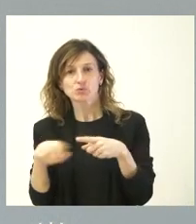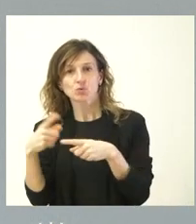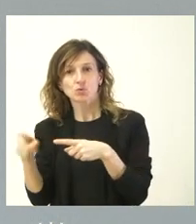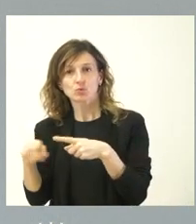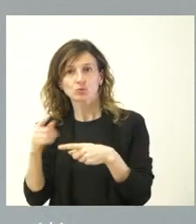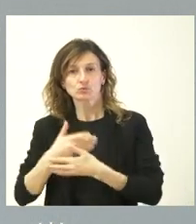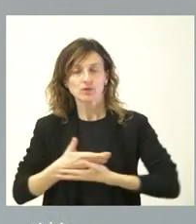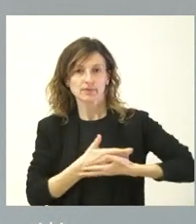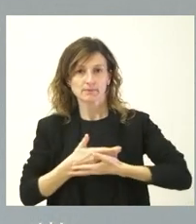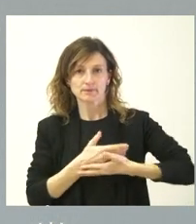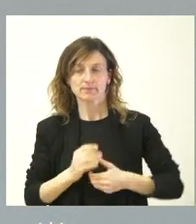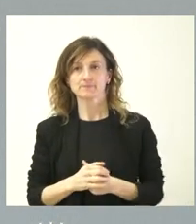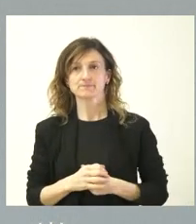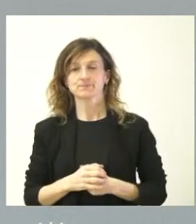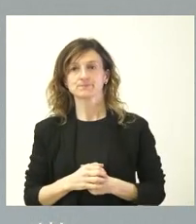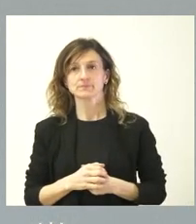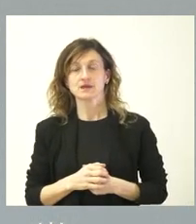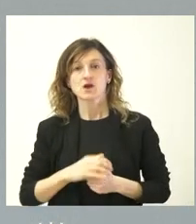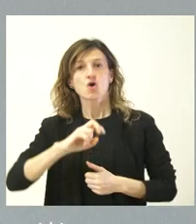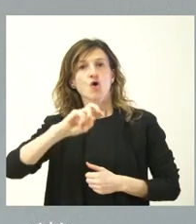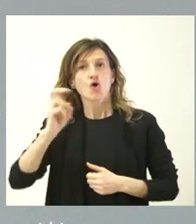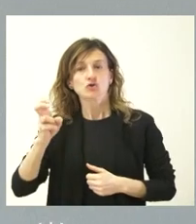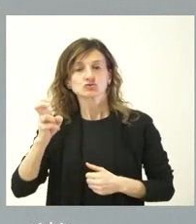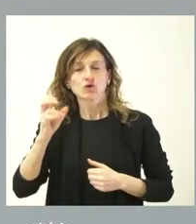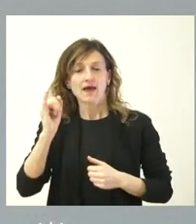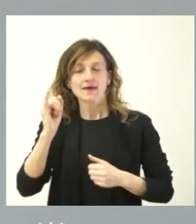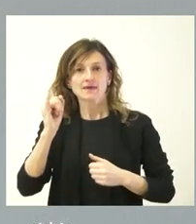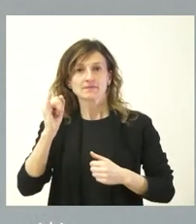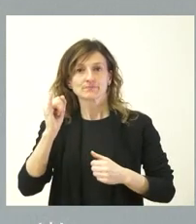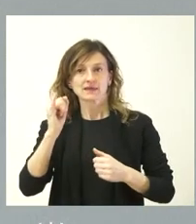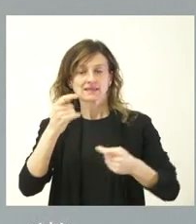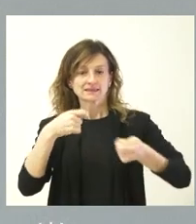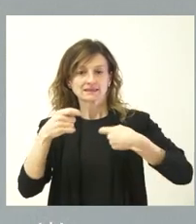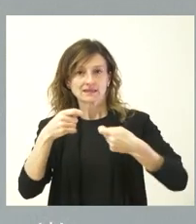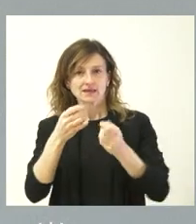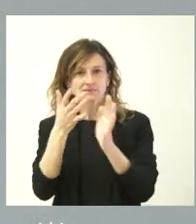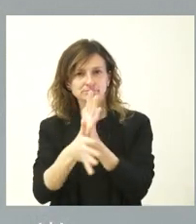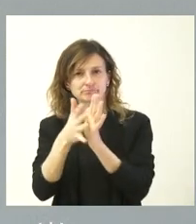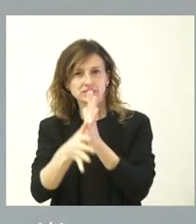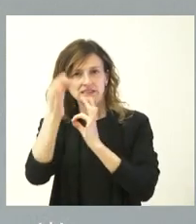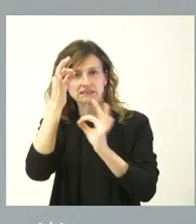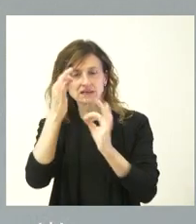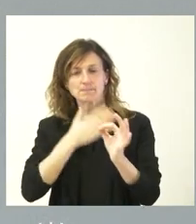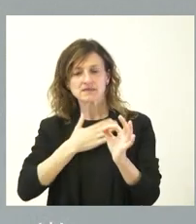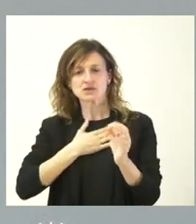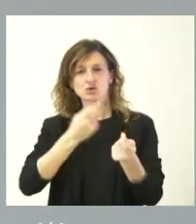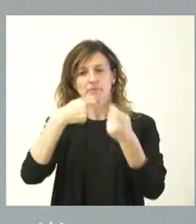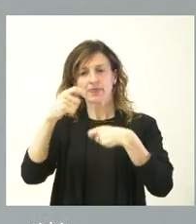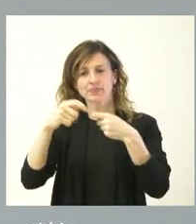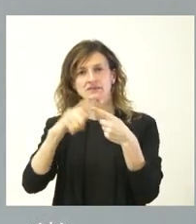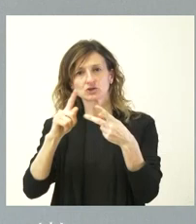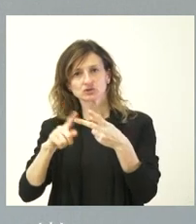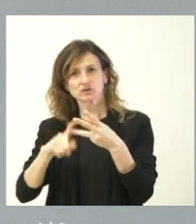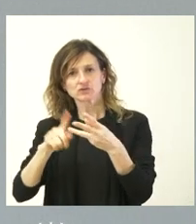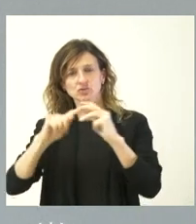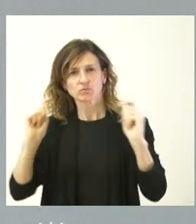tipo de instalaciones. Que luego hay establecimientos que informan que ese tipo de productos se venden en ese establecimiento y